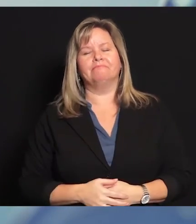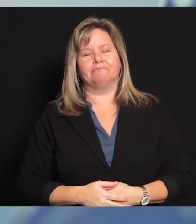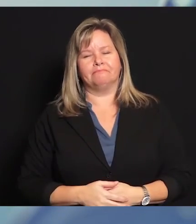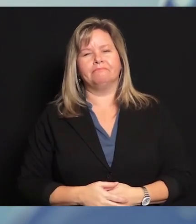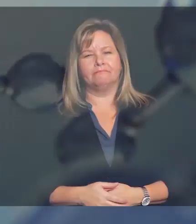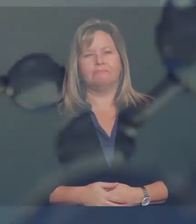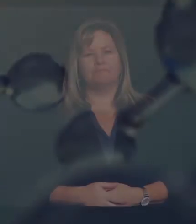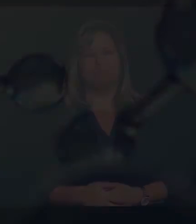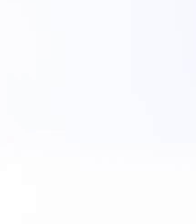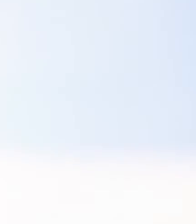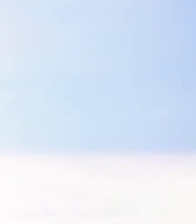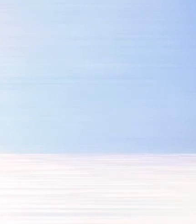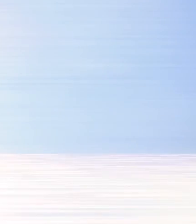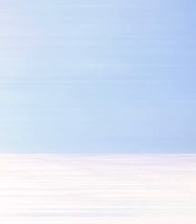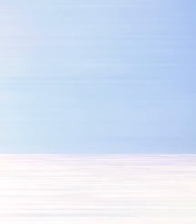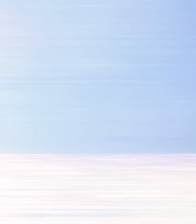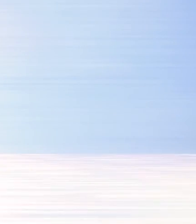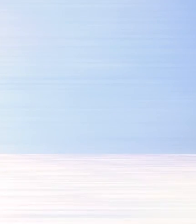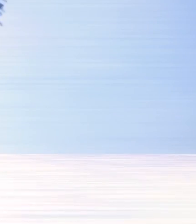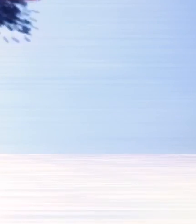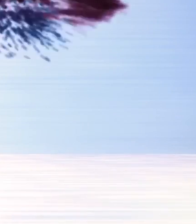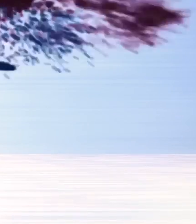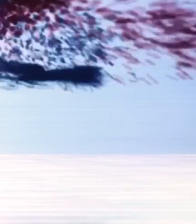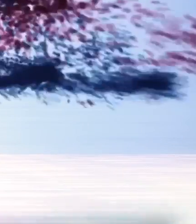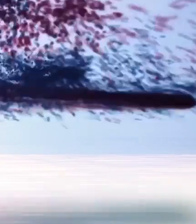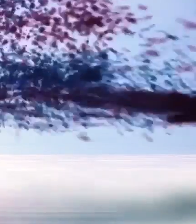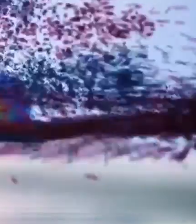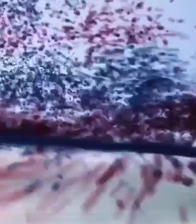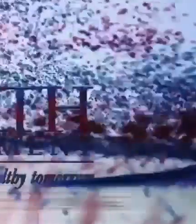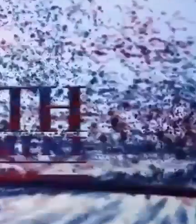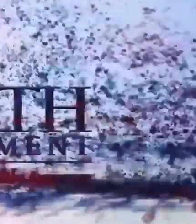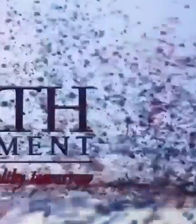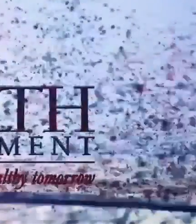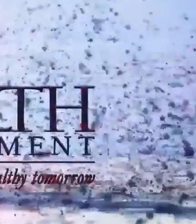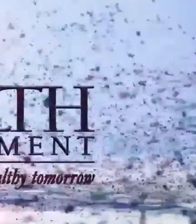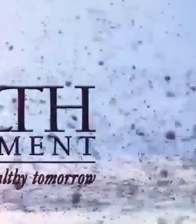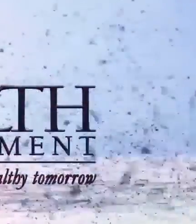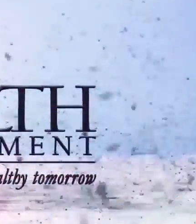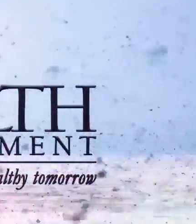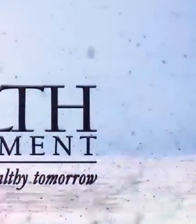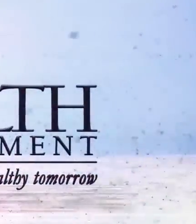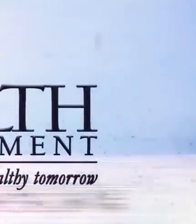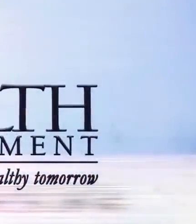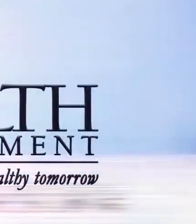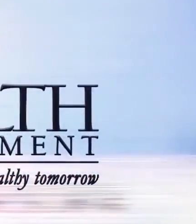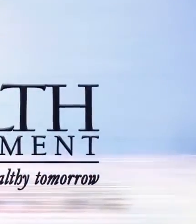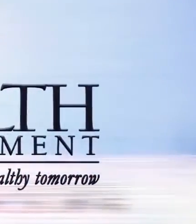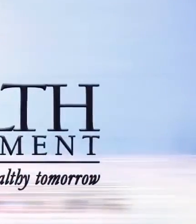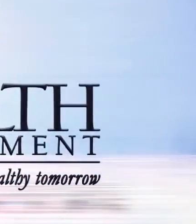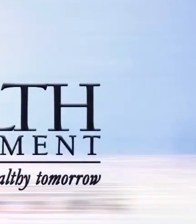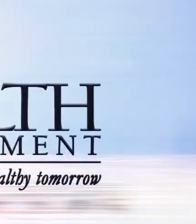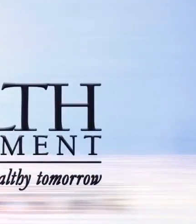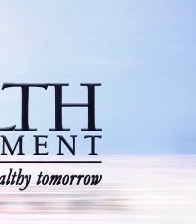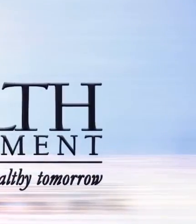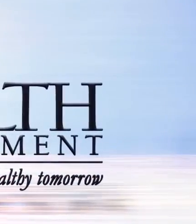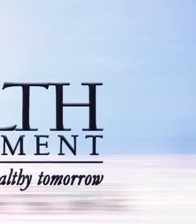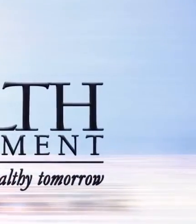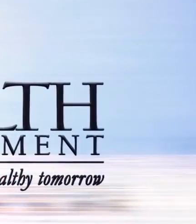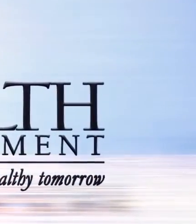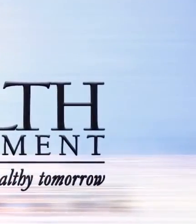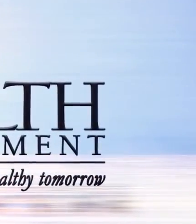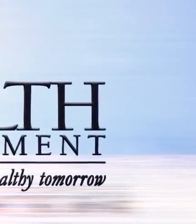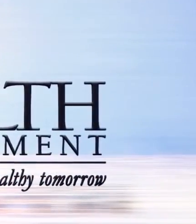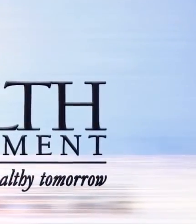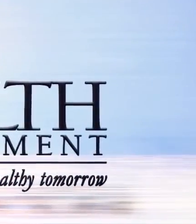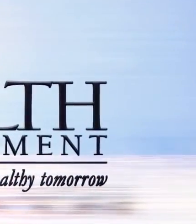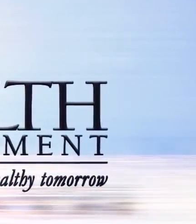así los animos, por favor, a mantenerse positivos, mantenerse heroicos y mantenerse saludables. Soy el Dr. Herm London del Departamento de